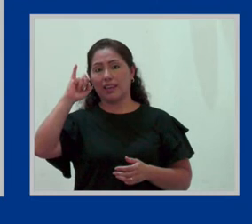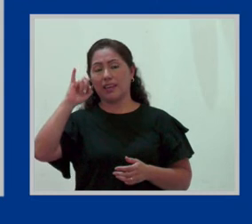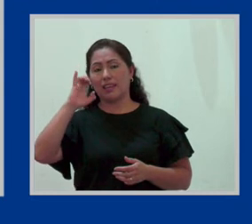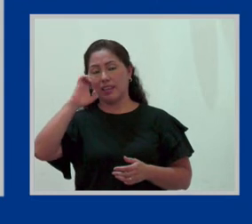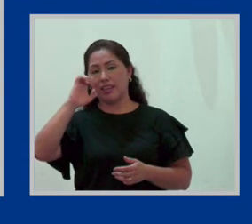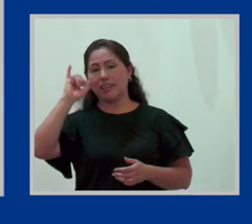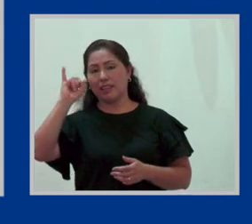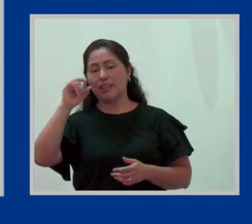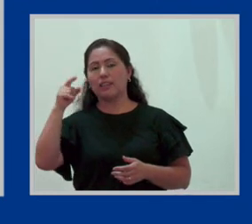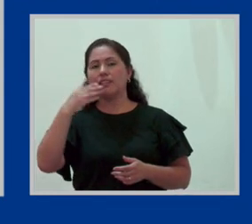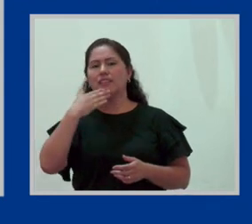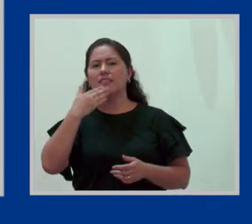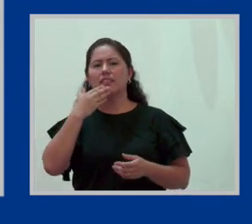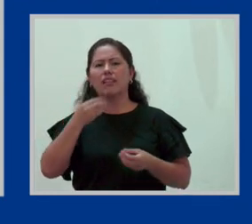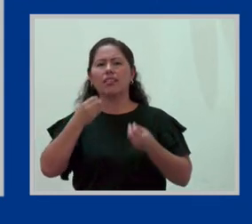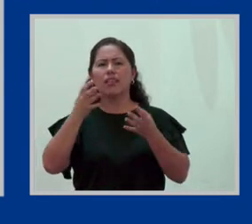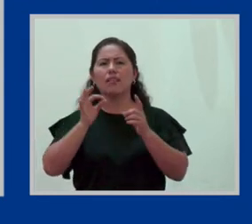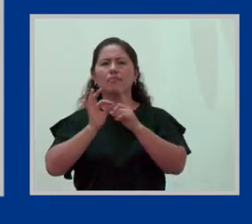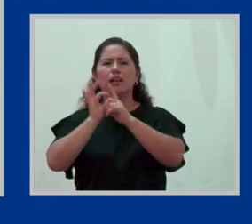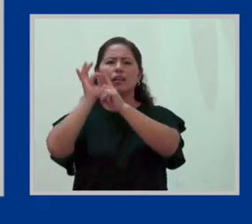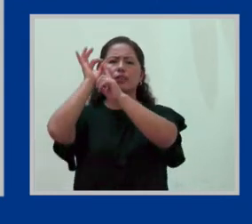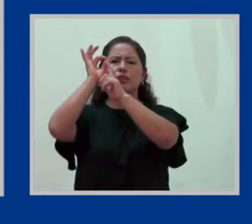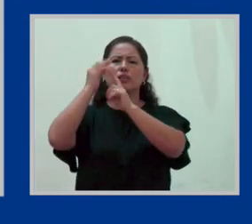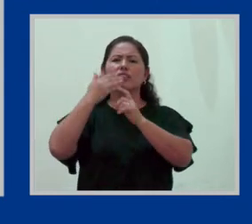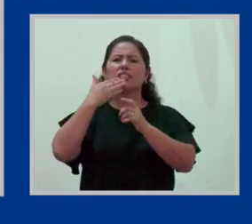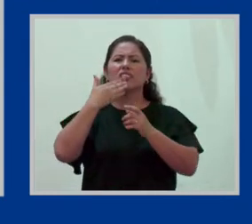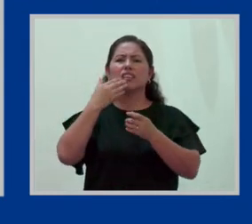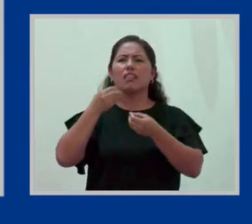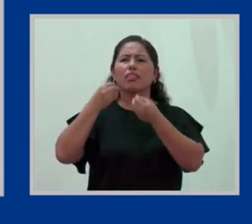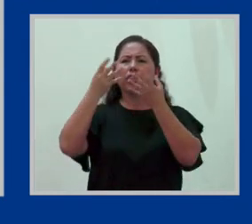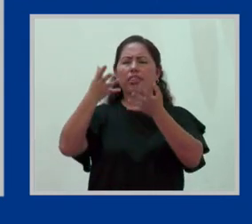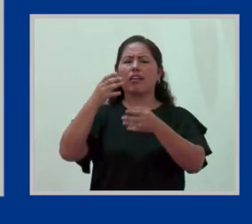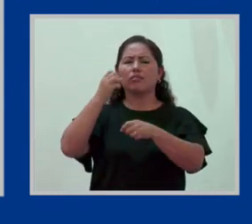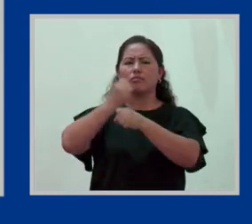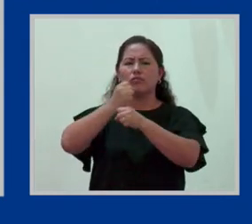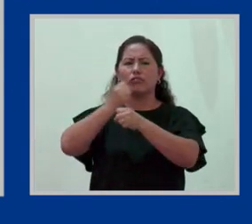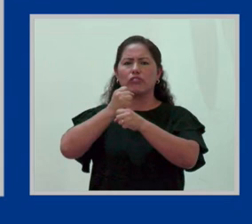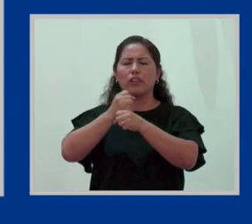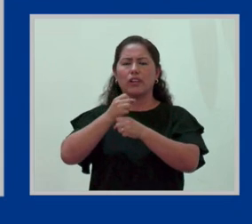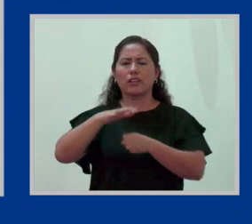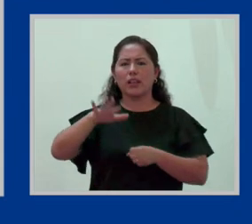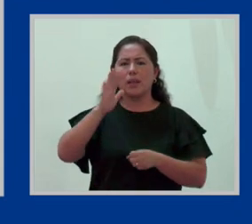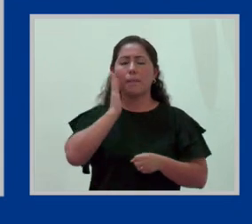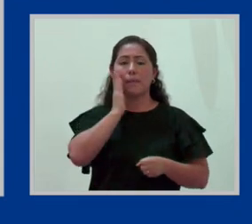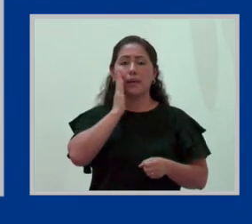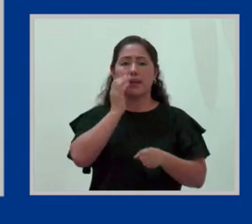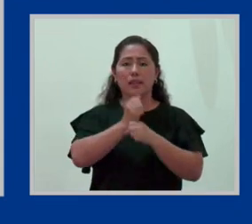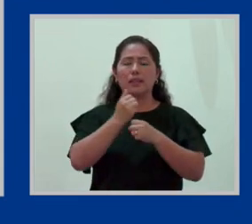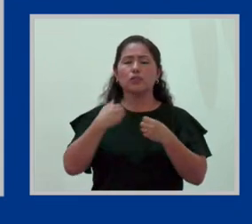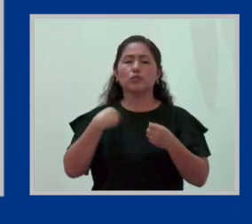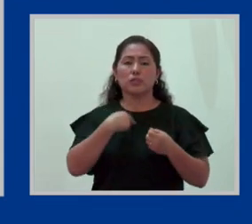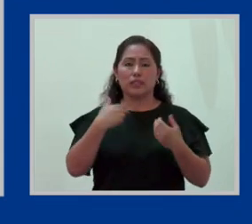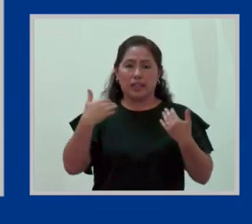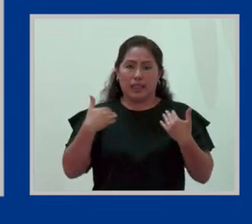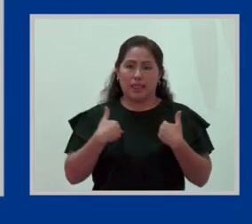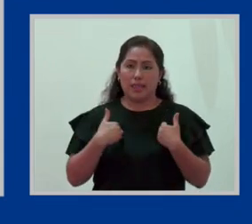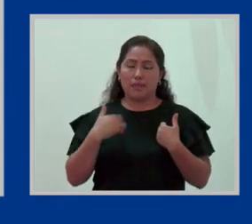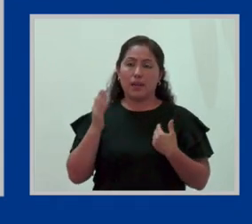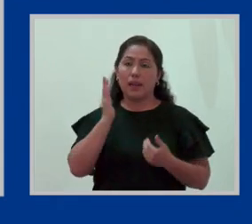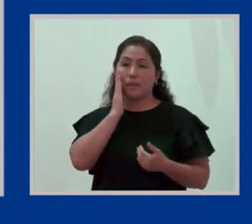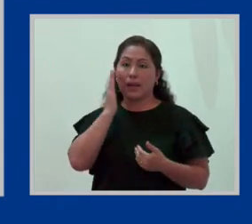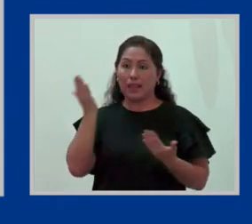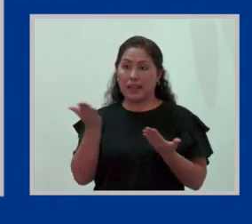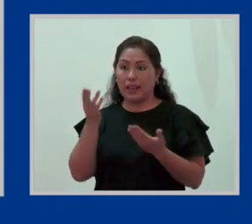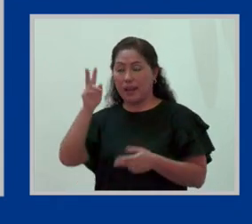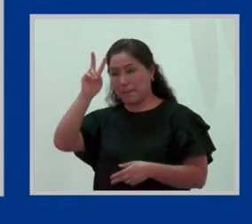MIPES son la mayor fuente de empleo de madres que trabajan. Entonces, tenemos de las madres en el